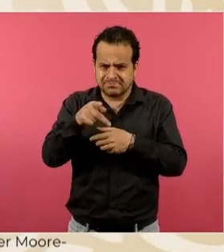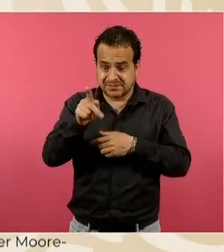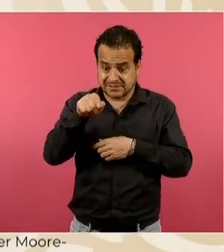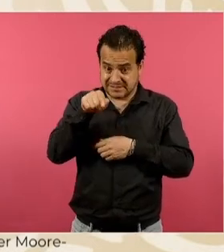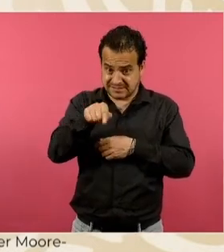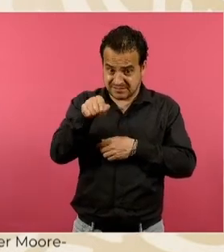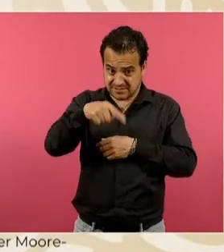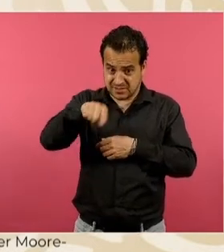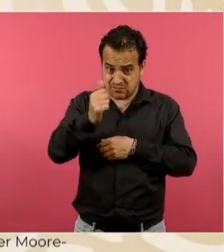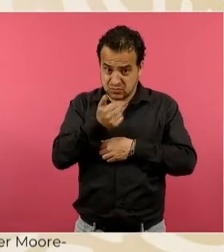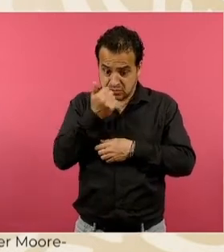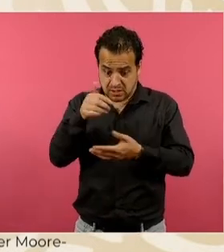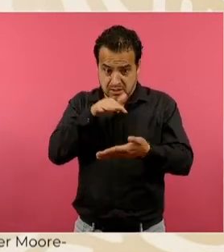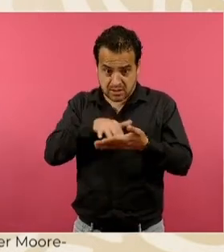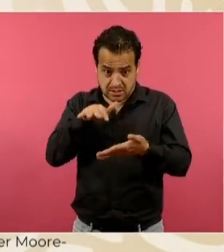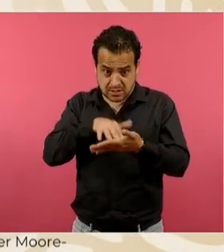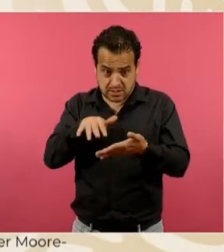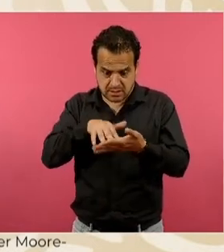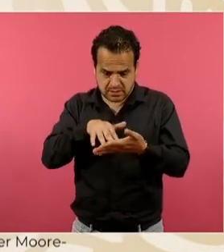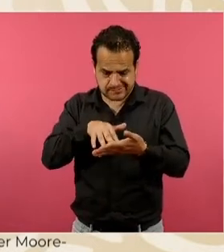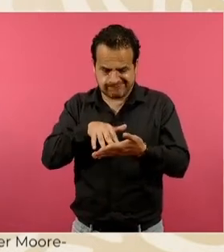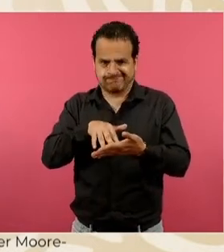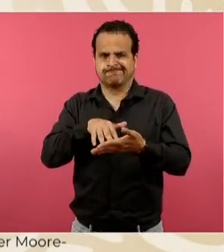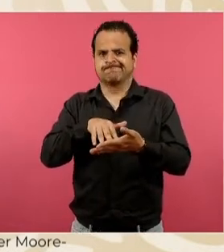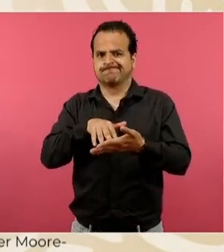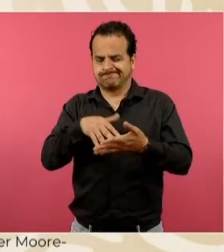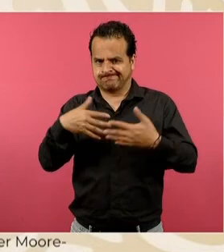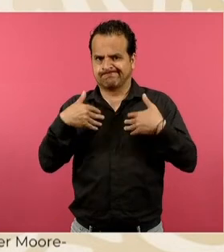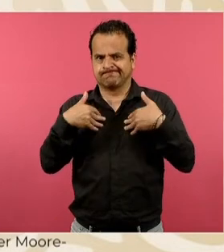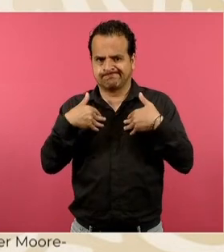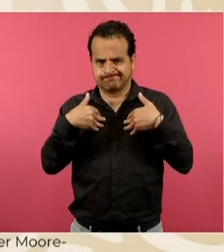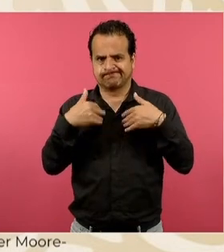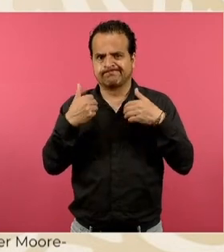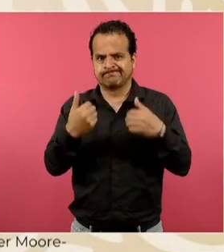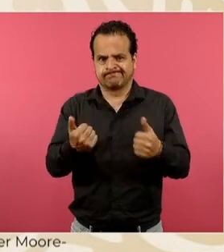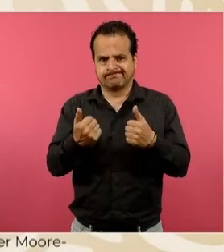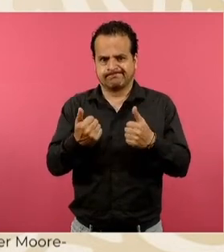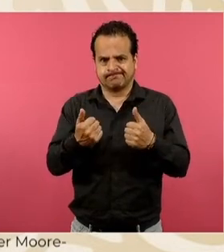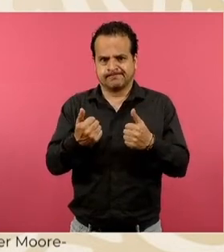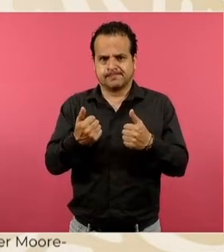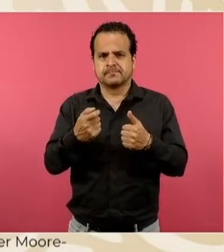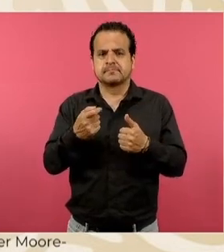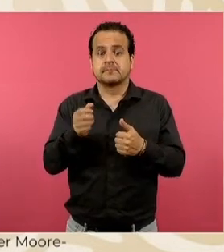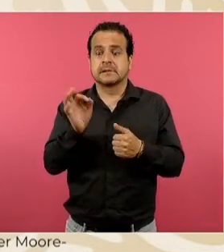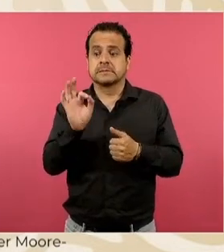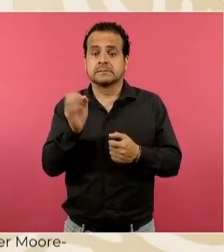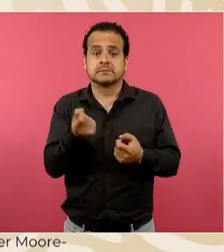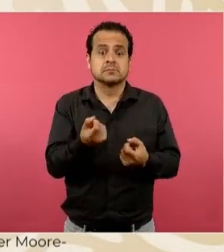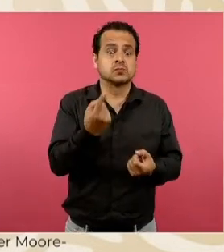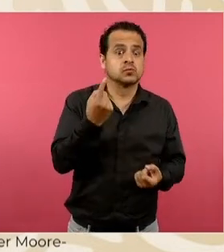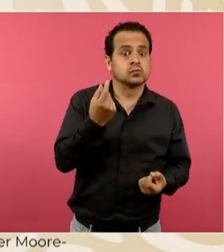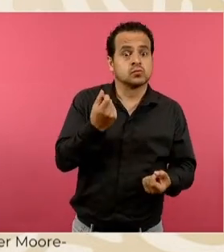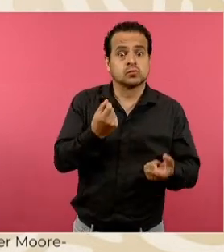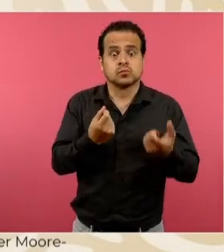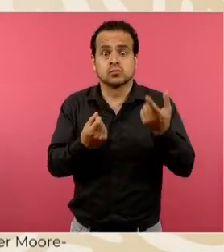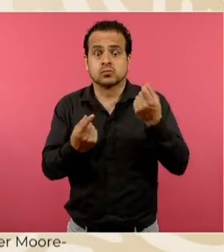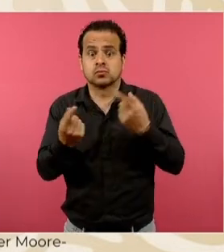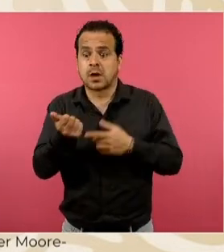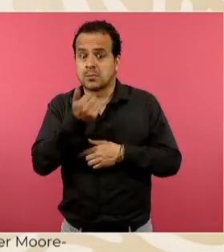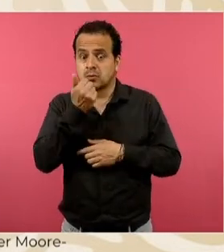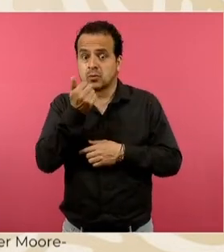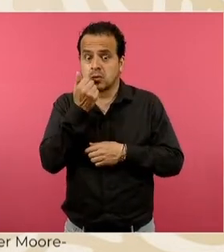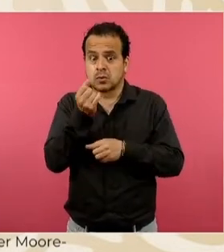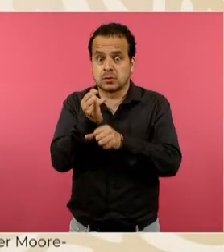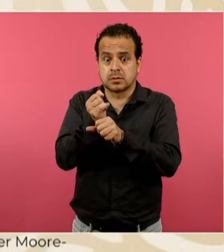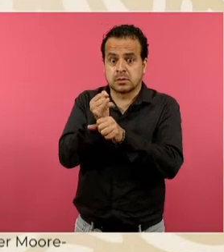en este diseño de la investigación. Habrá quien investigue más, habrá quien investigue menos, pero todo es válido,